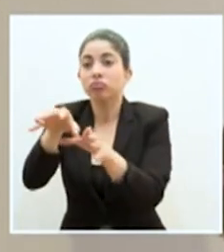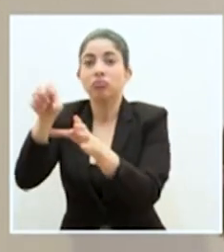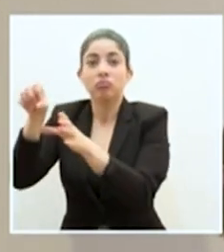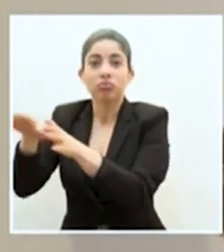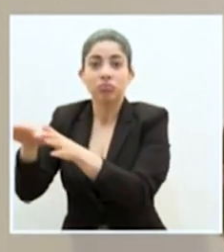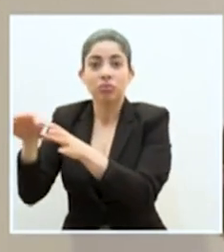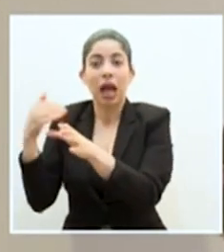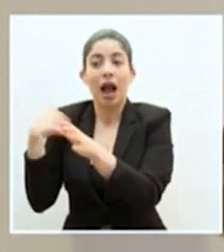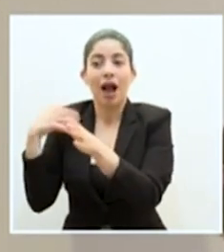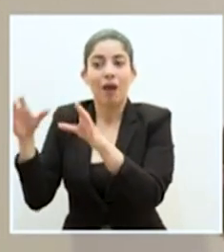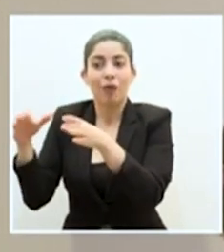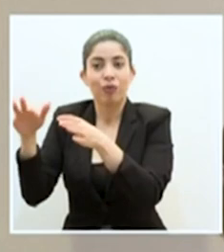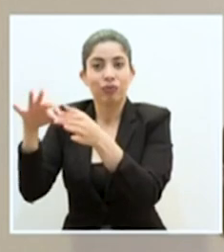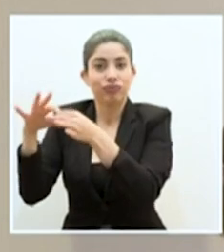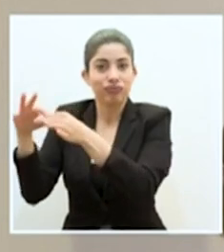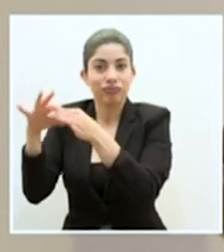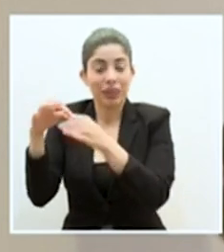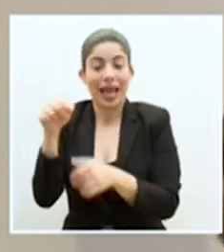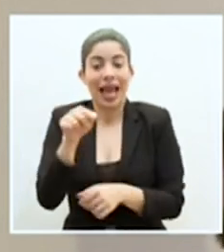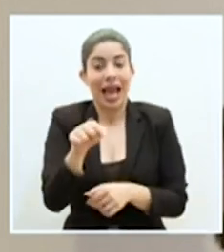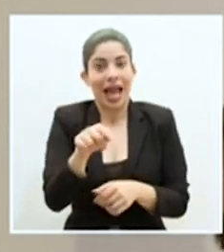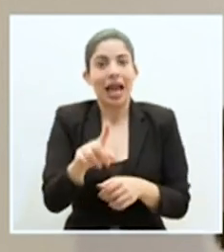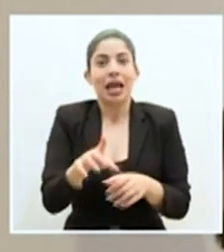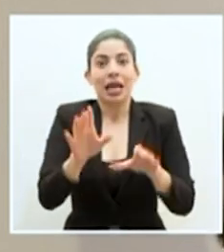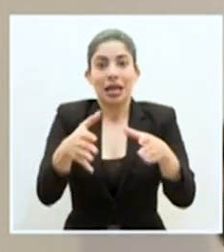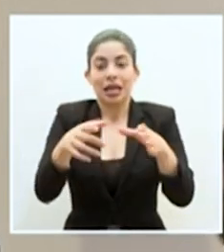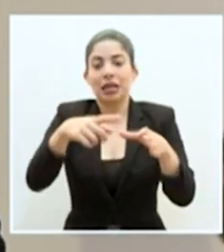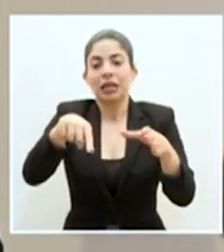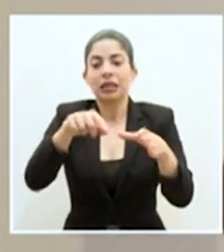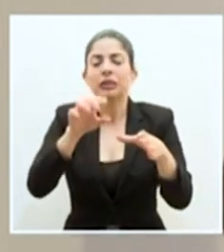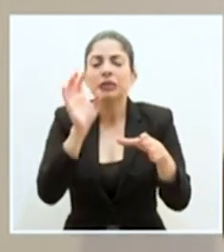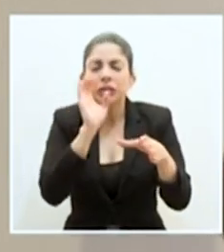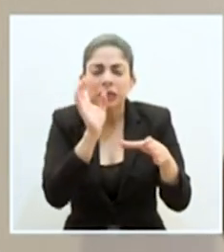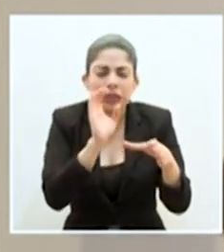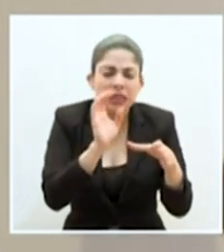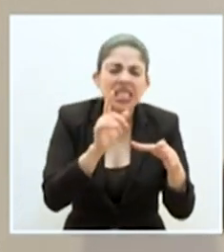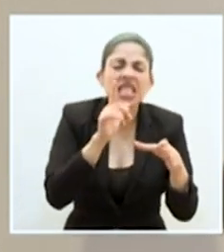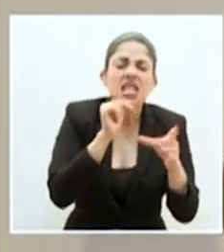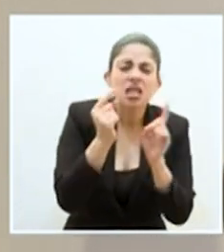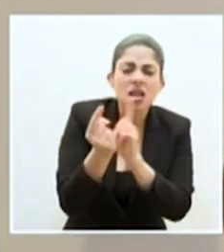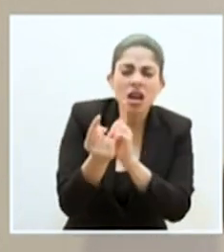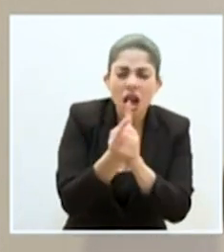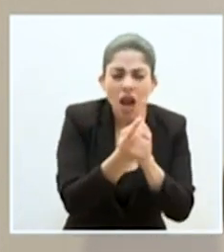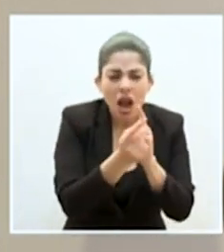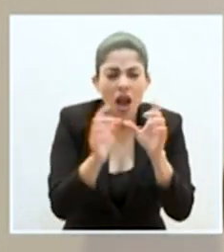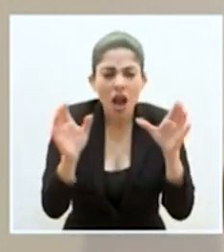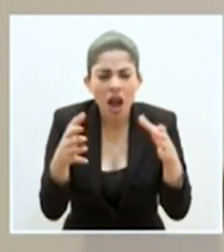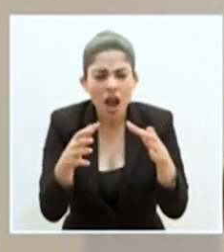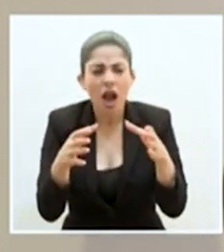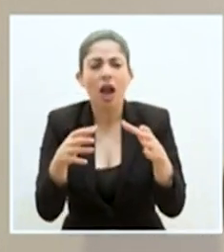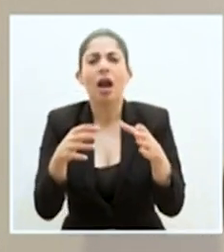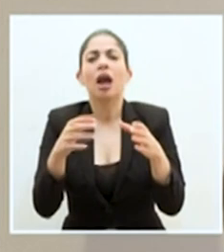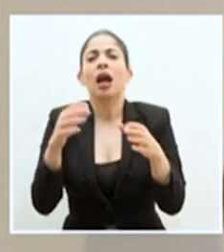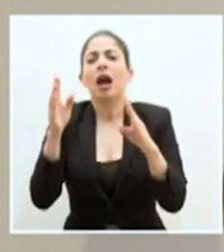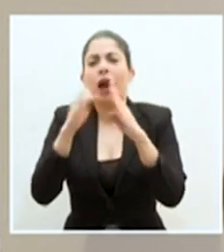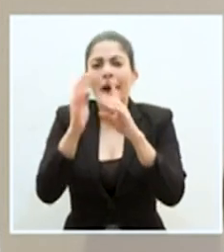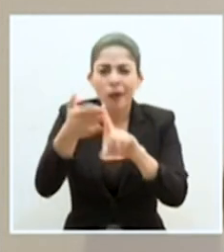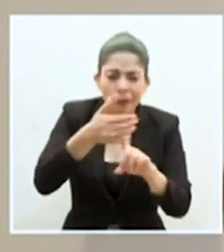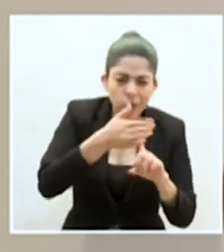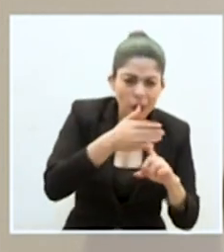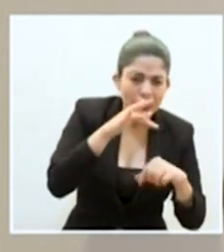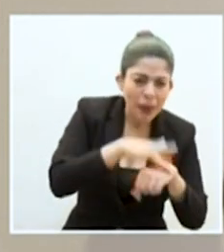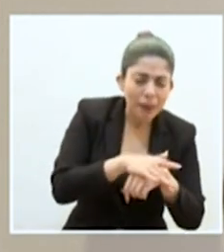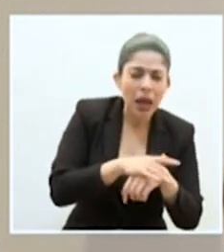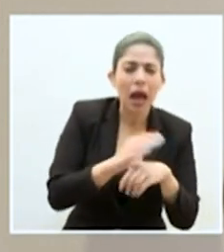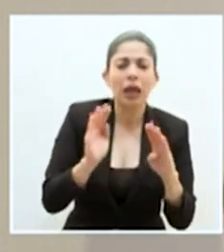asocian entre sí. Pues en este caso también hemos ampliado todo lo que es identificación de contactos cercanos, el aislamiento preventivo, el